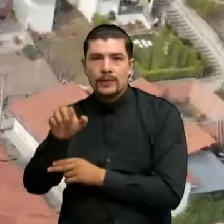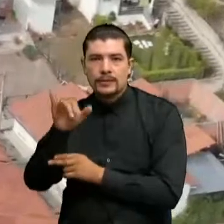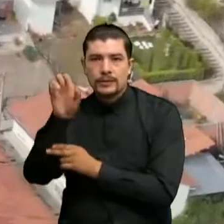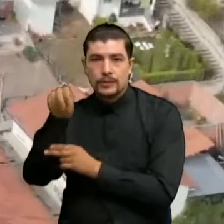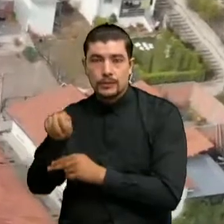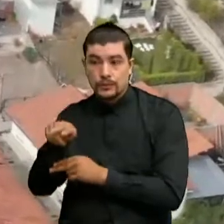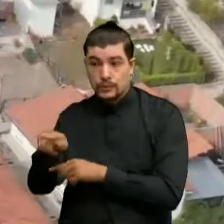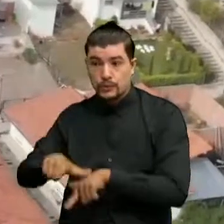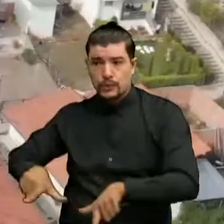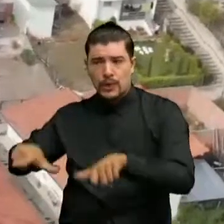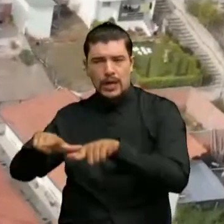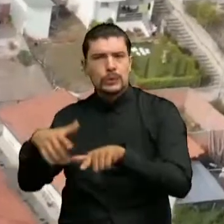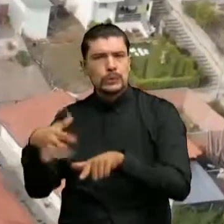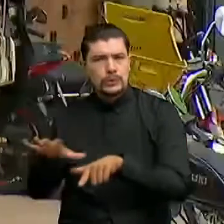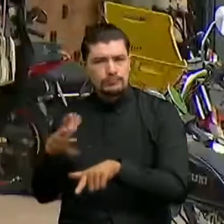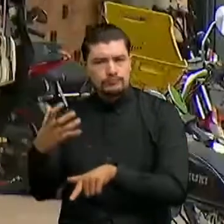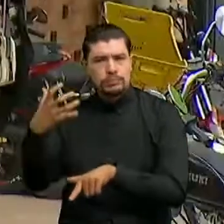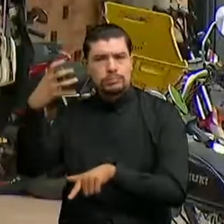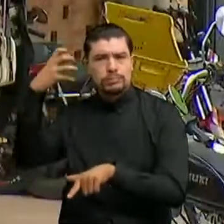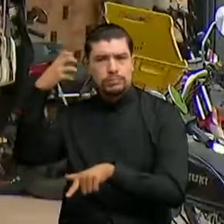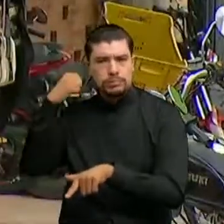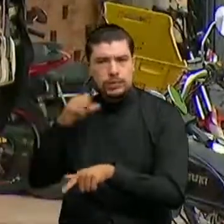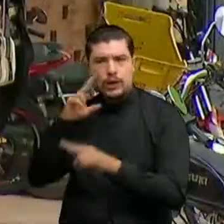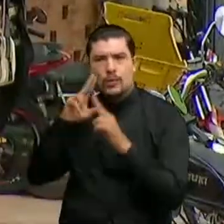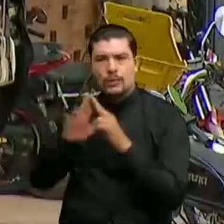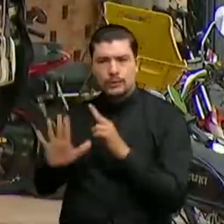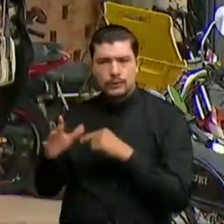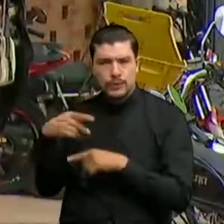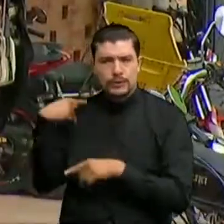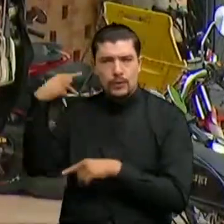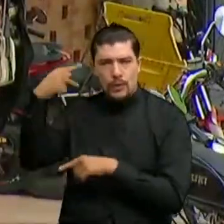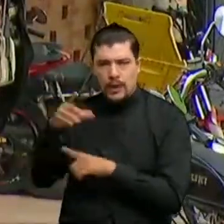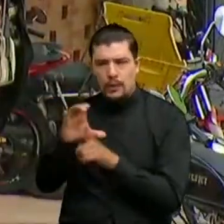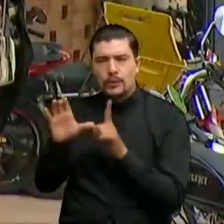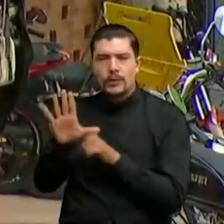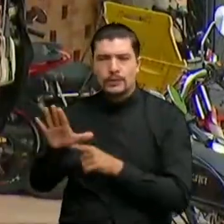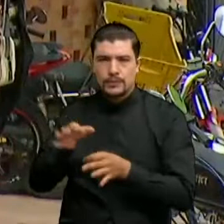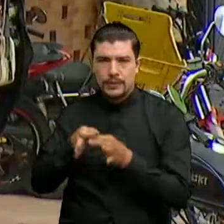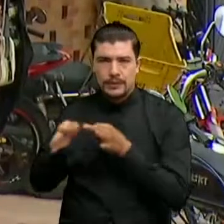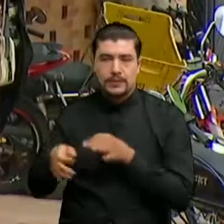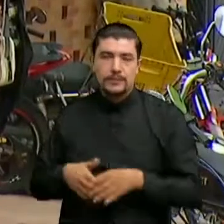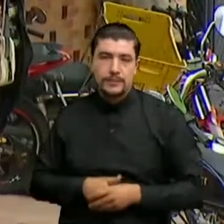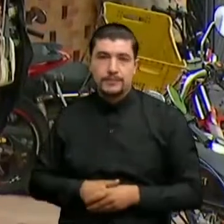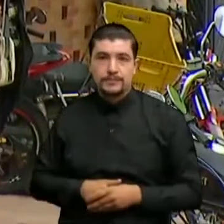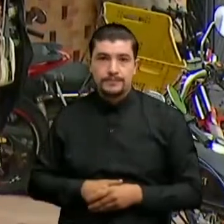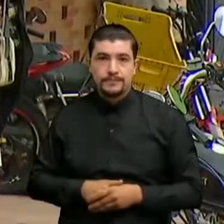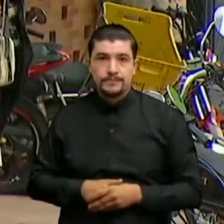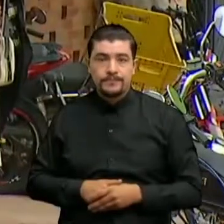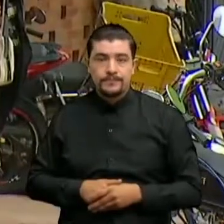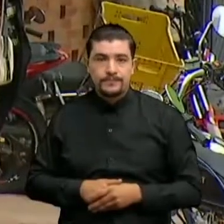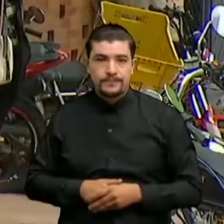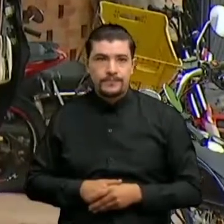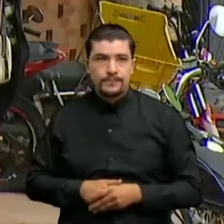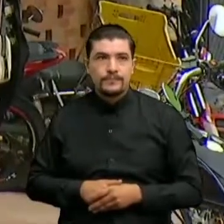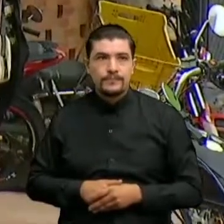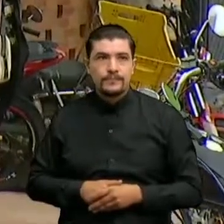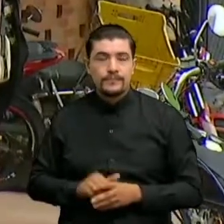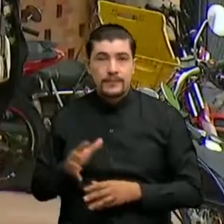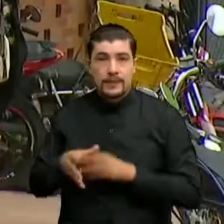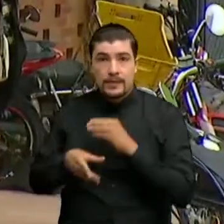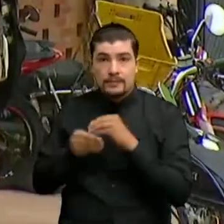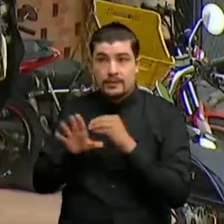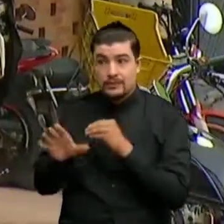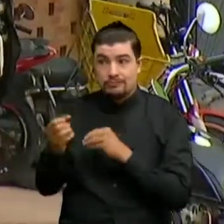pueblo de Gramalotero y que desde luego resume todo lo que ha sido el desarrollo de los últimos 10 años o de la última década para